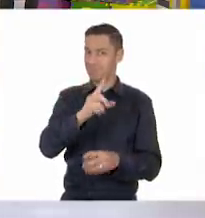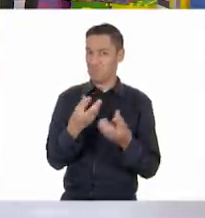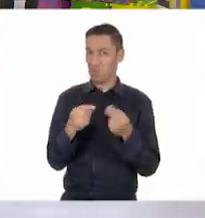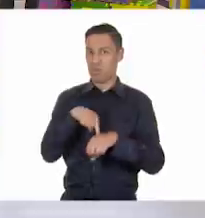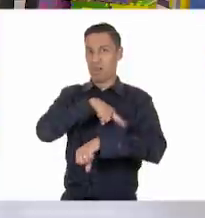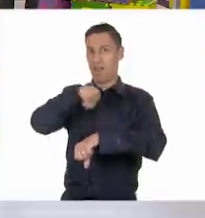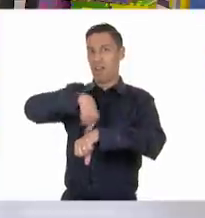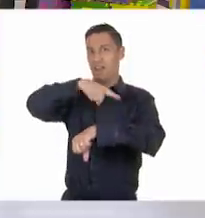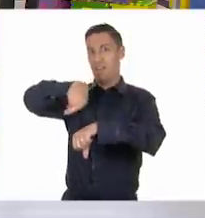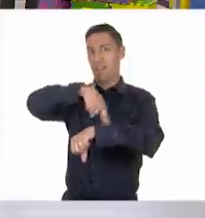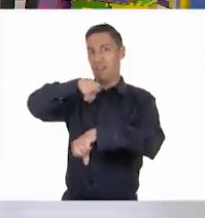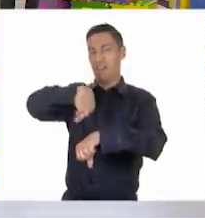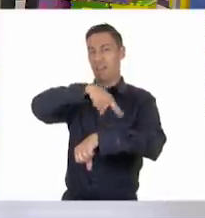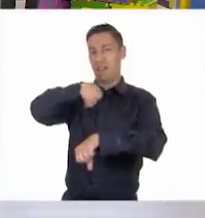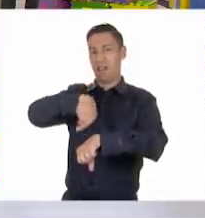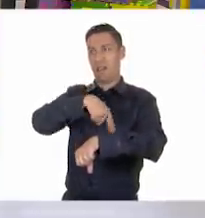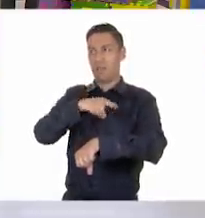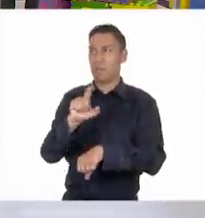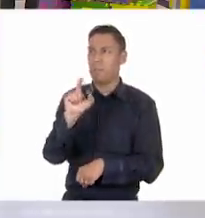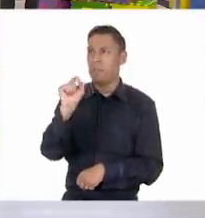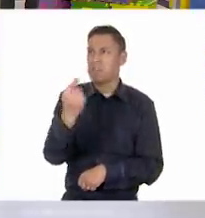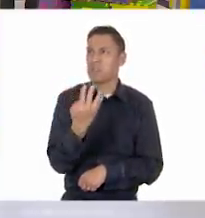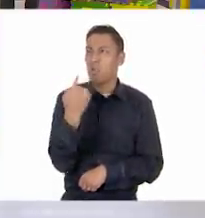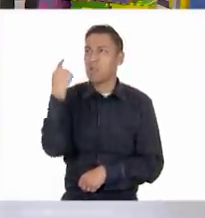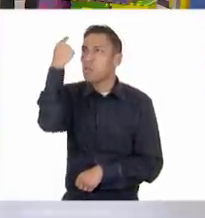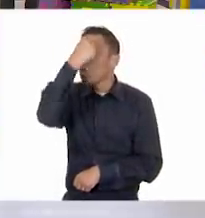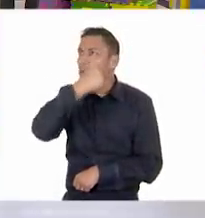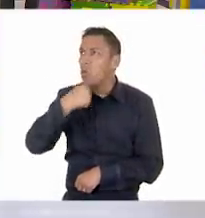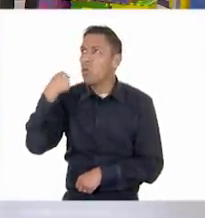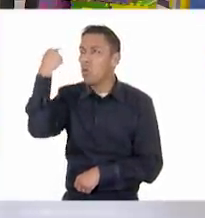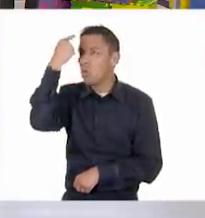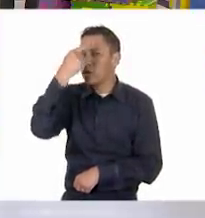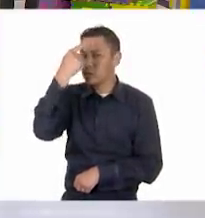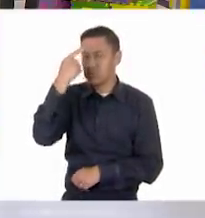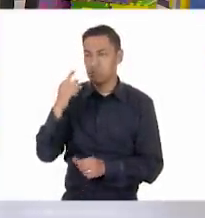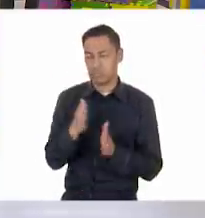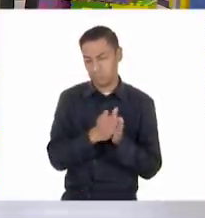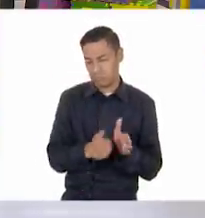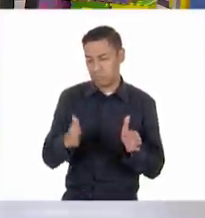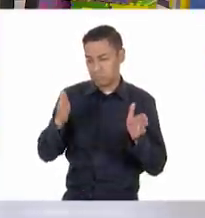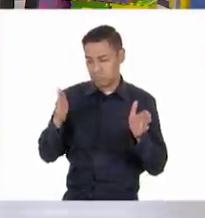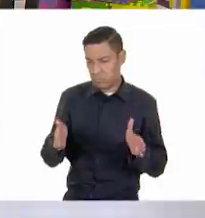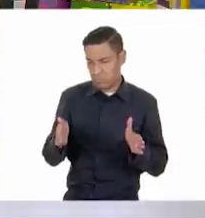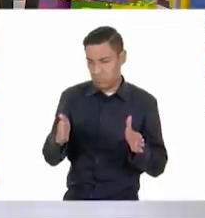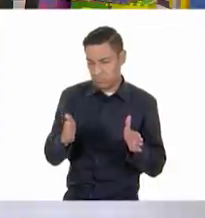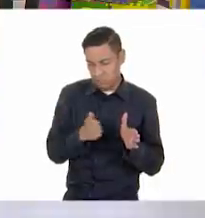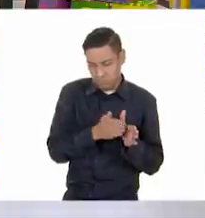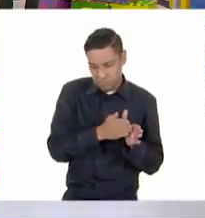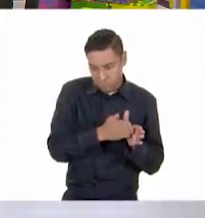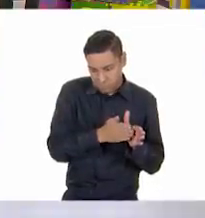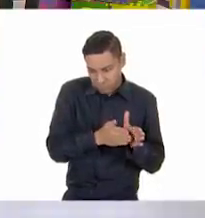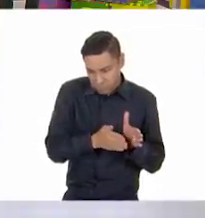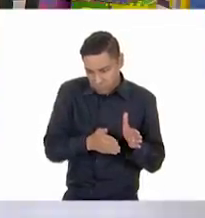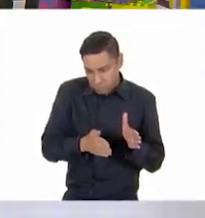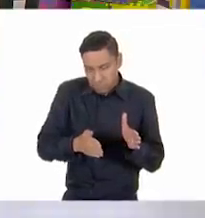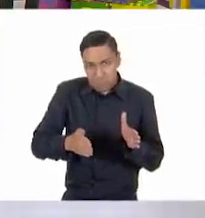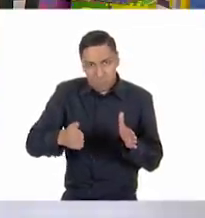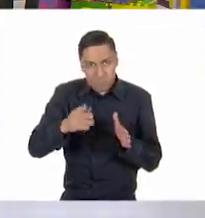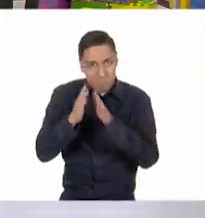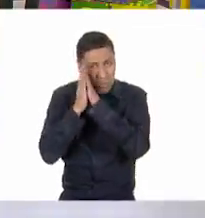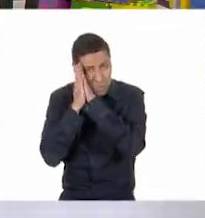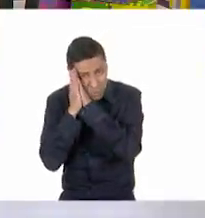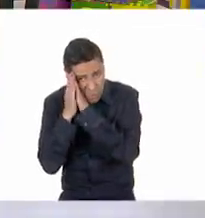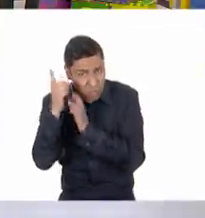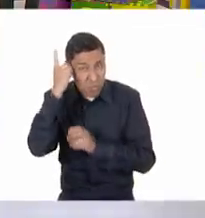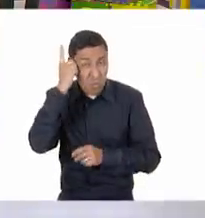el día tiene 24. Pasar la mayor parte del día dormido o dormida. Pues no, hay edades para todo. Y también